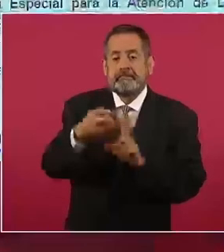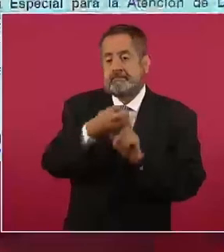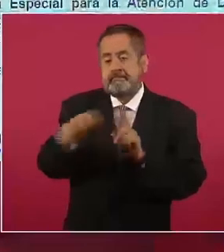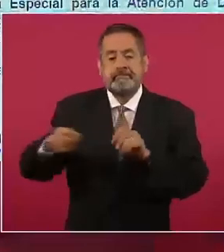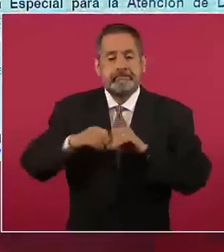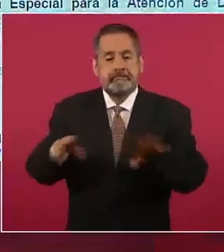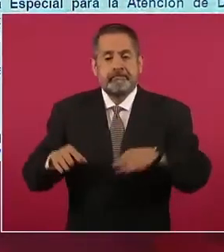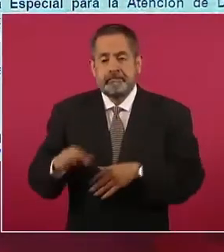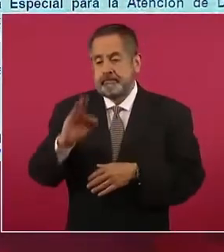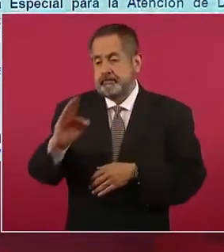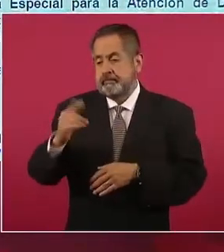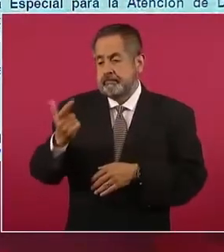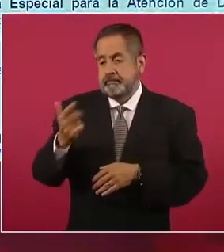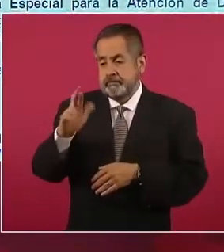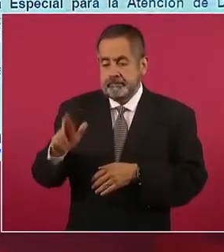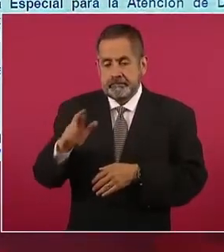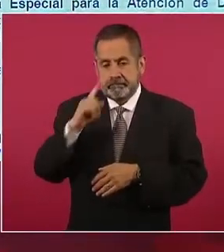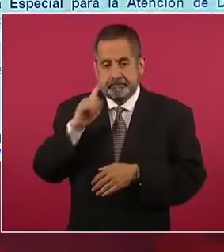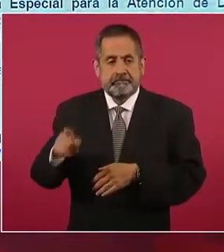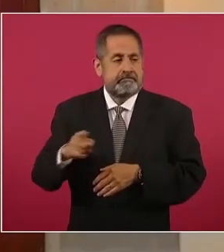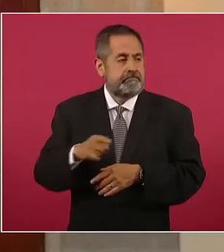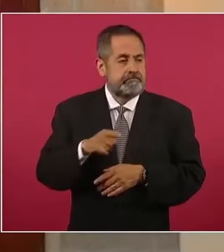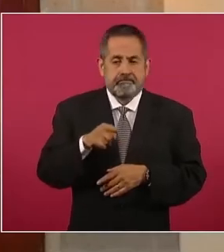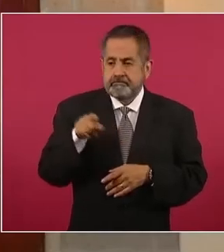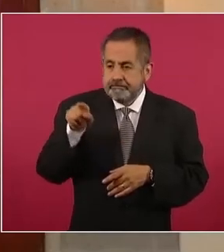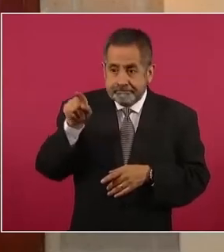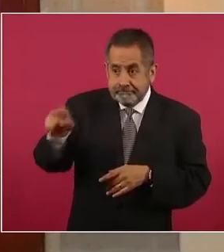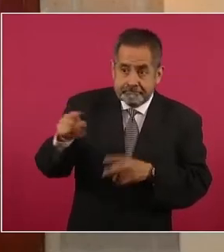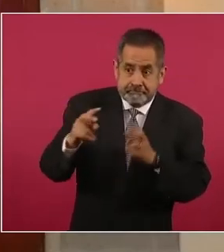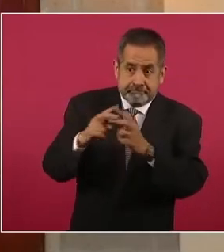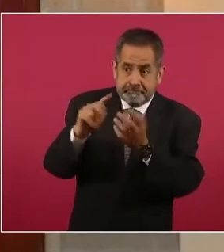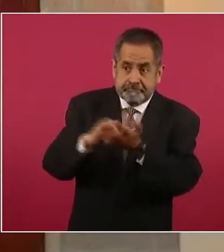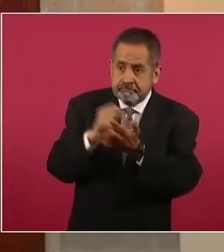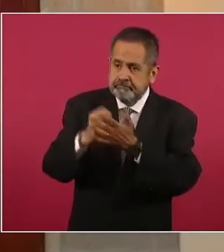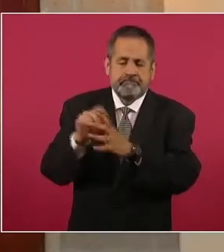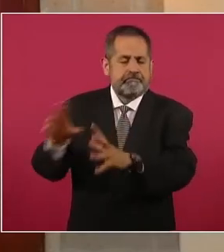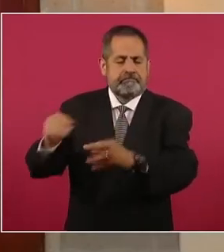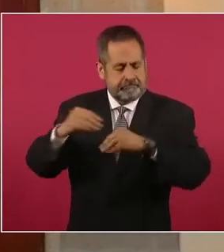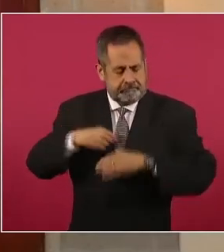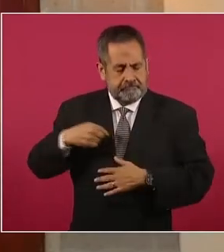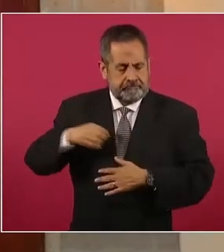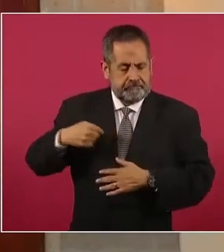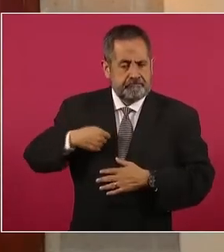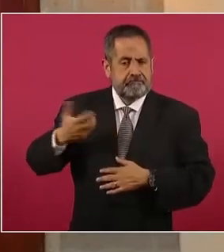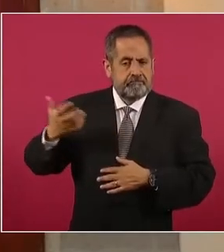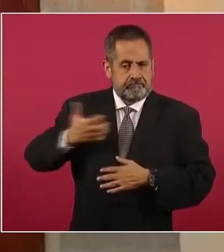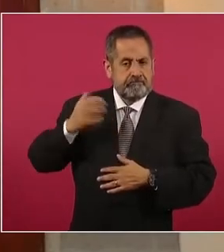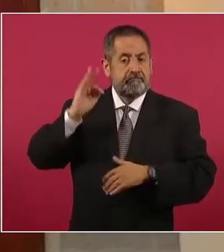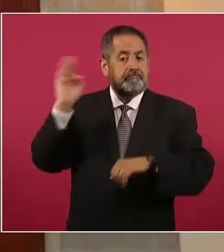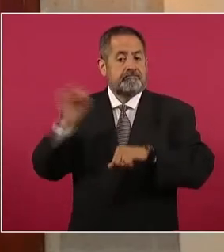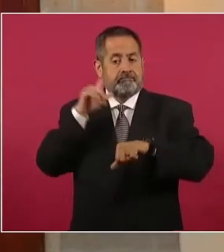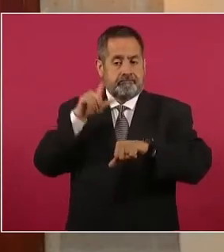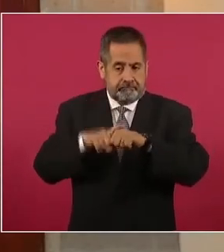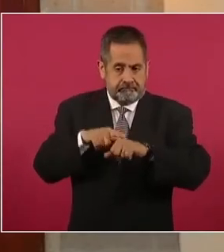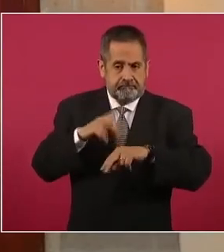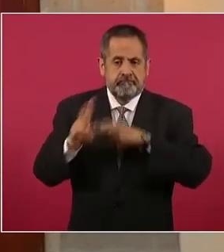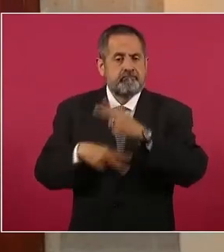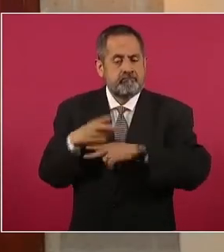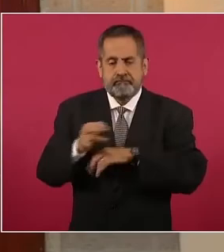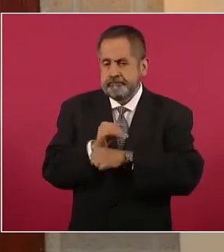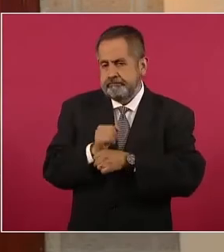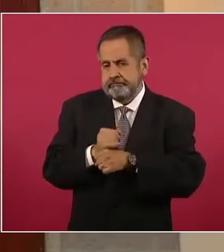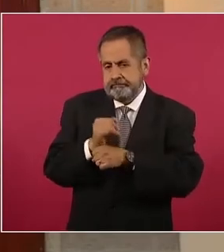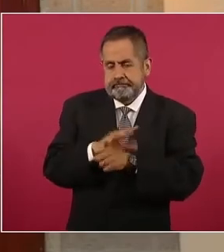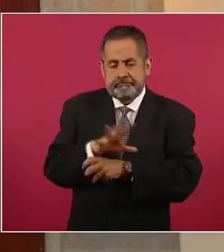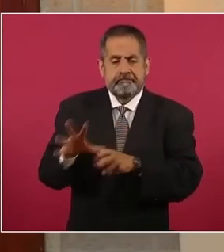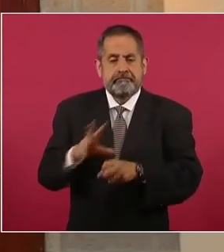para solicitar la atracción de esta investigación, de esta carpeta y todos sus anexos